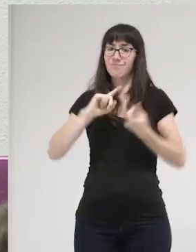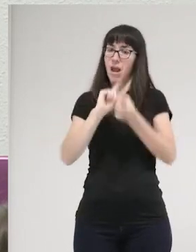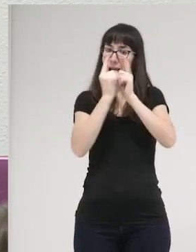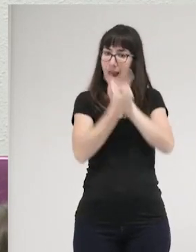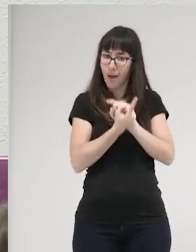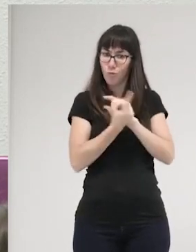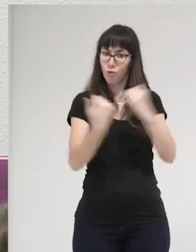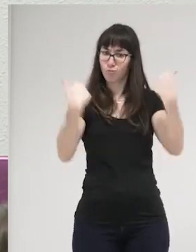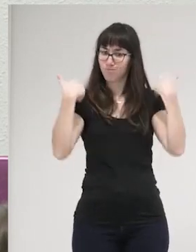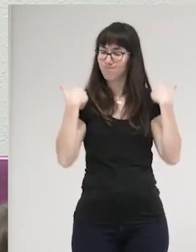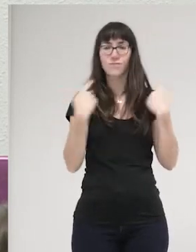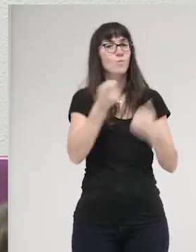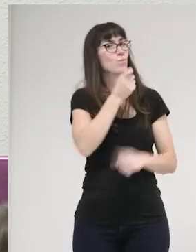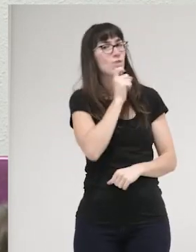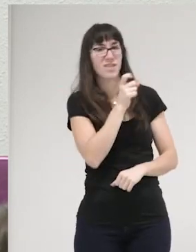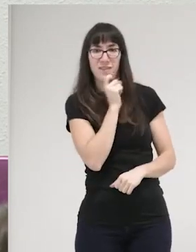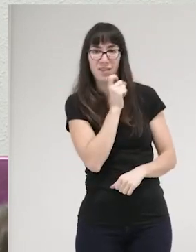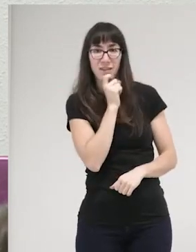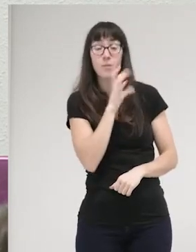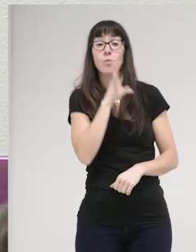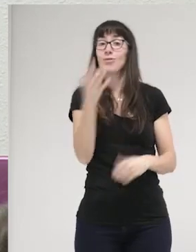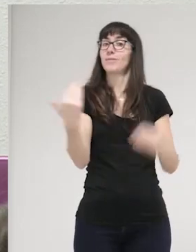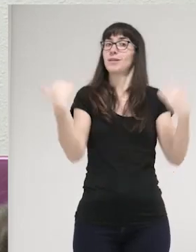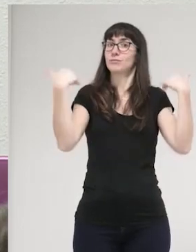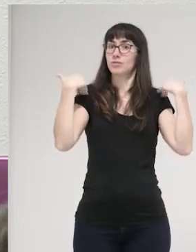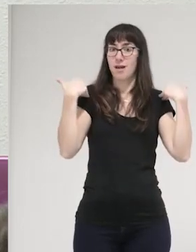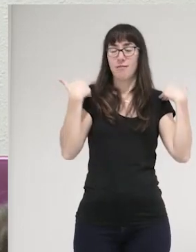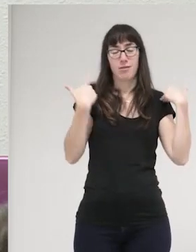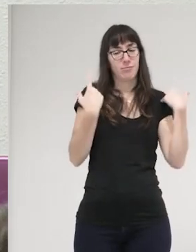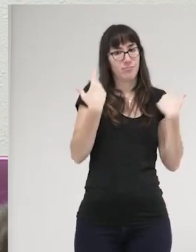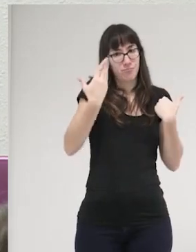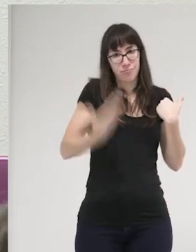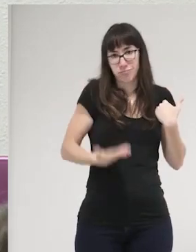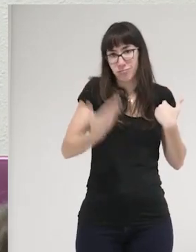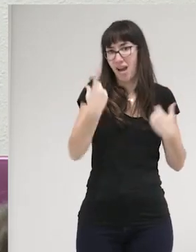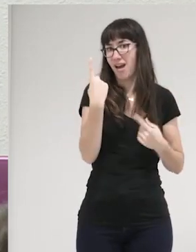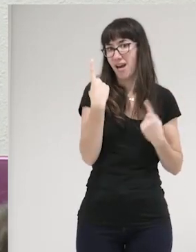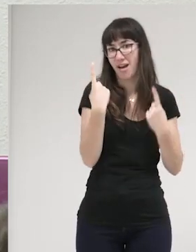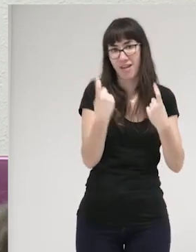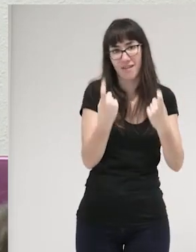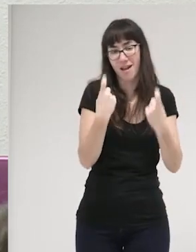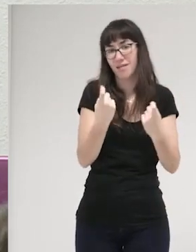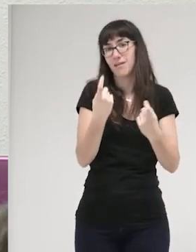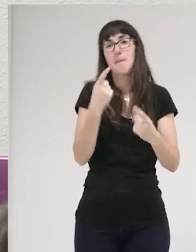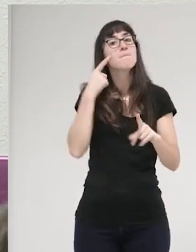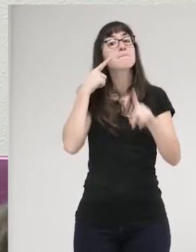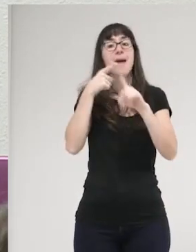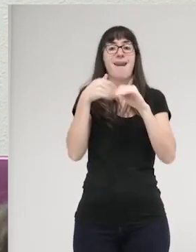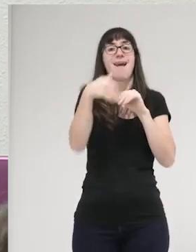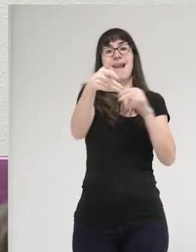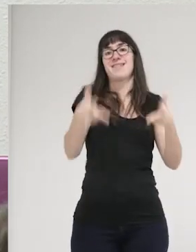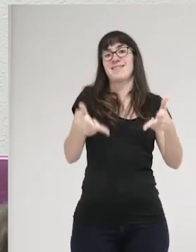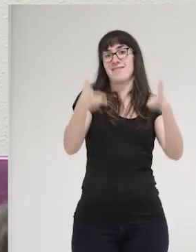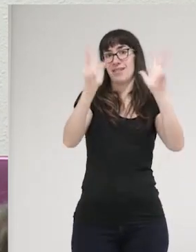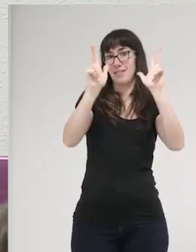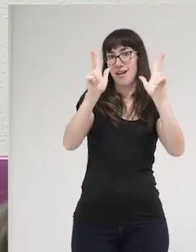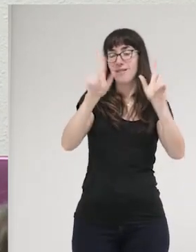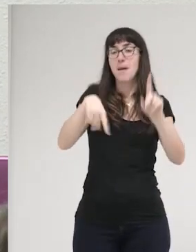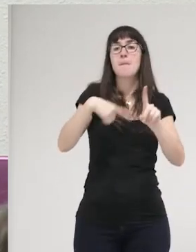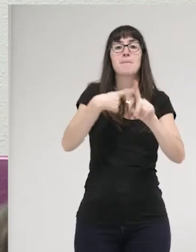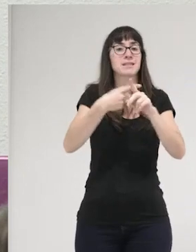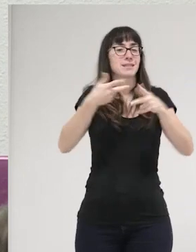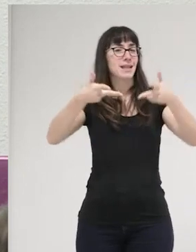¿no? porque de alguna forma la responsabilidad es algo absolutamente necesario para la libertad y para la libre configuración